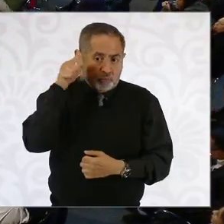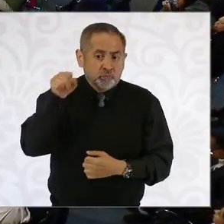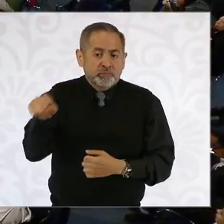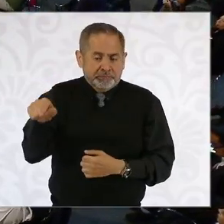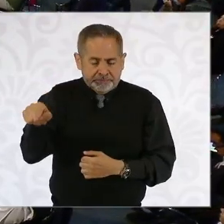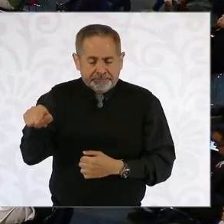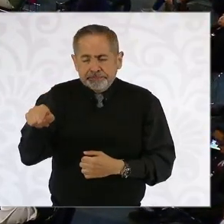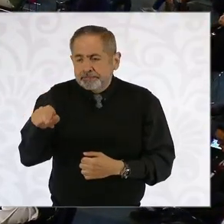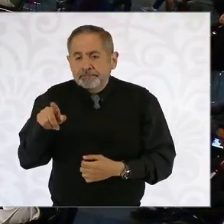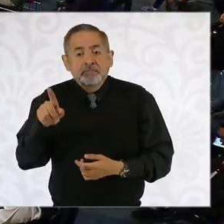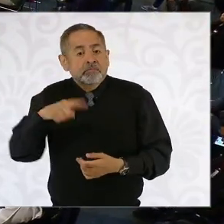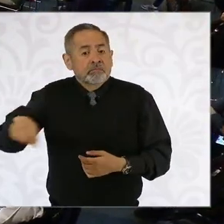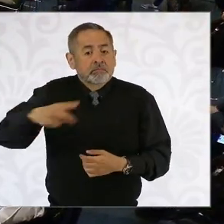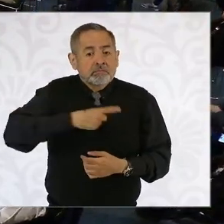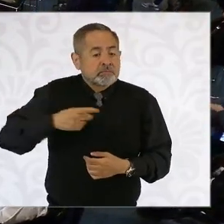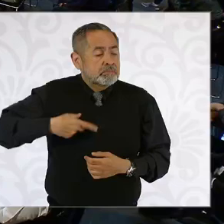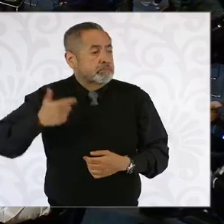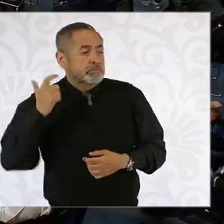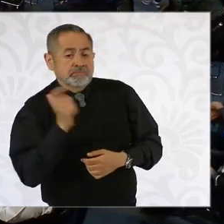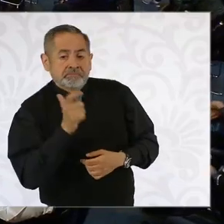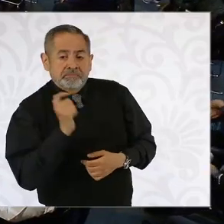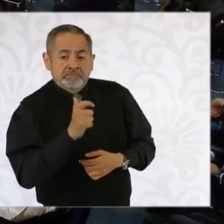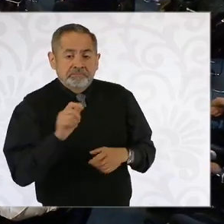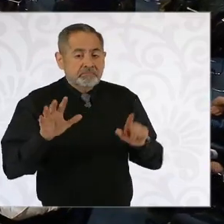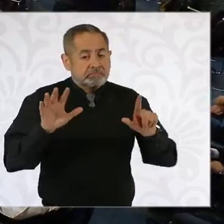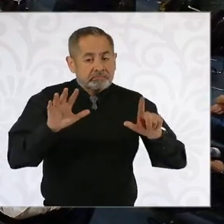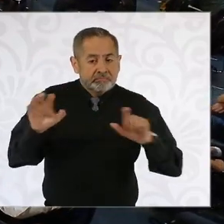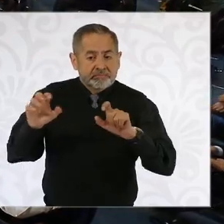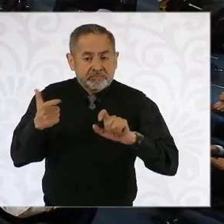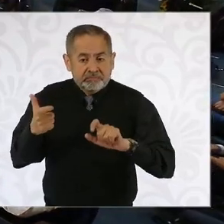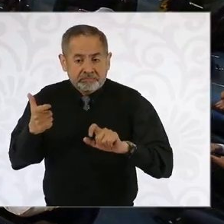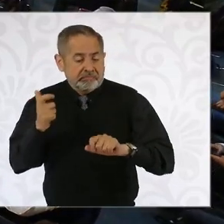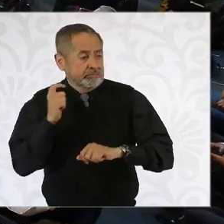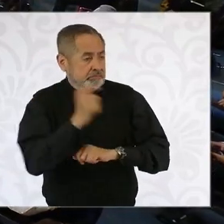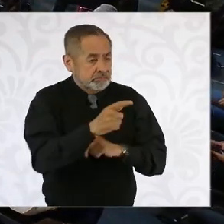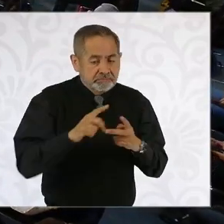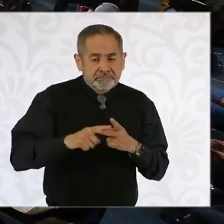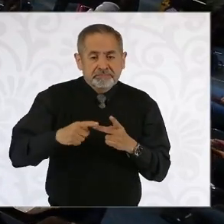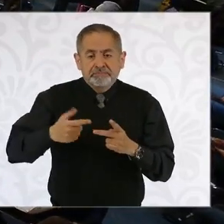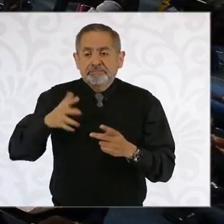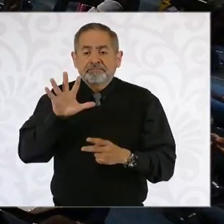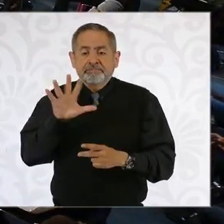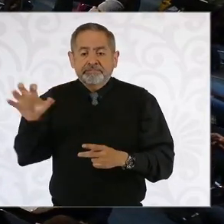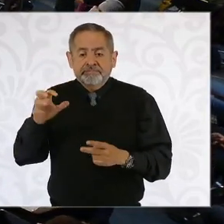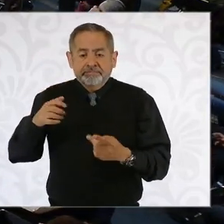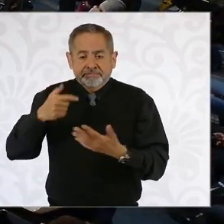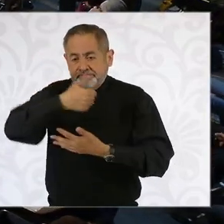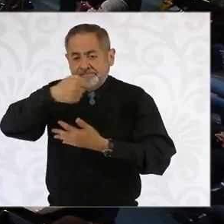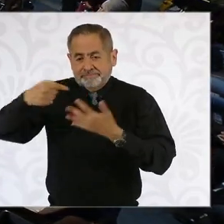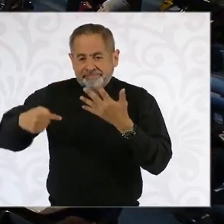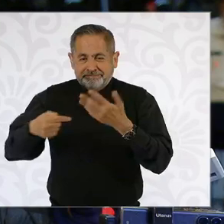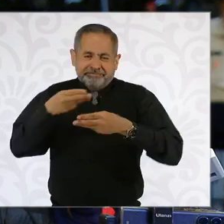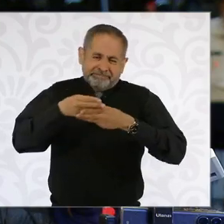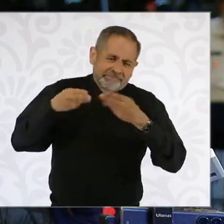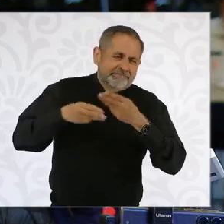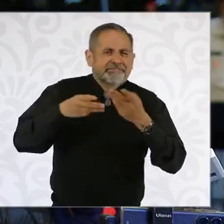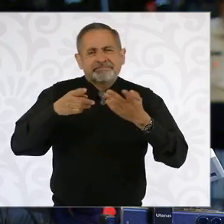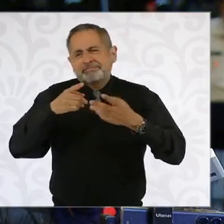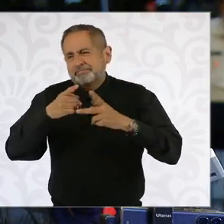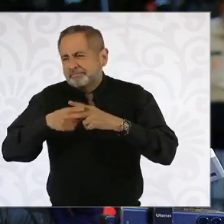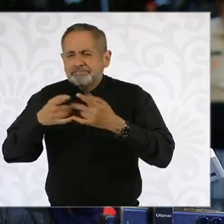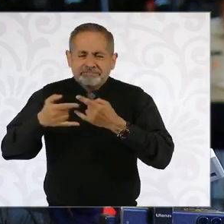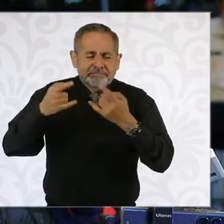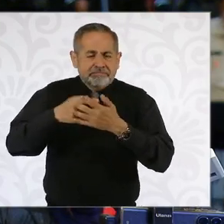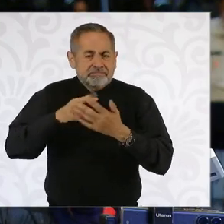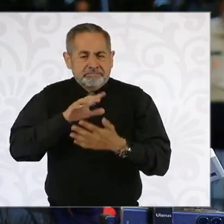Universidad de Sonora están obligados a pagar 700 pesos de inscripción, 500 pesos por cada materia, cada semestre. Y es un asunto